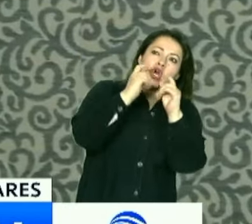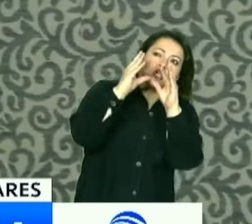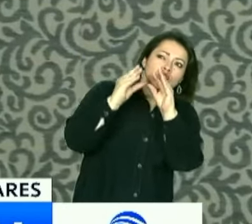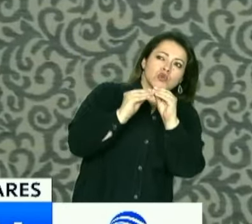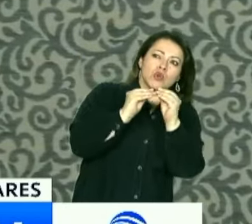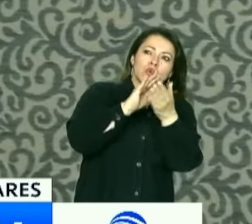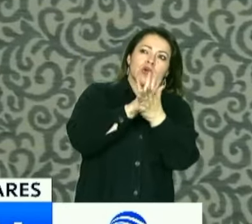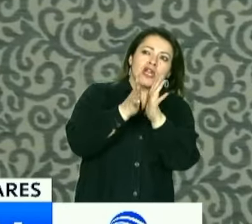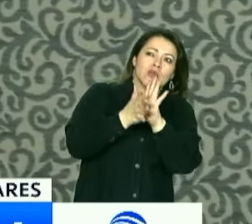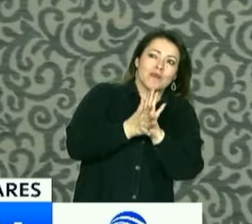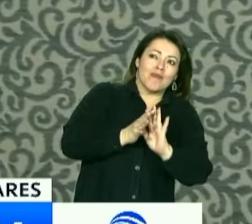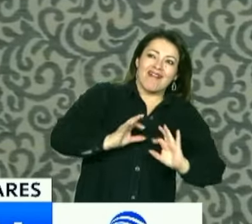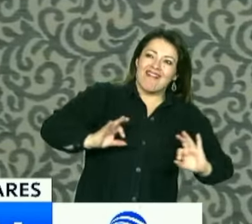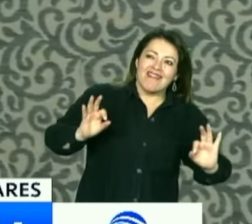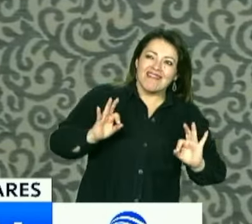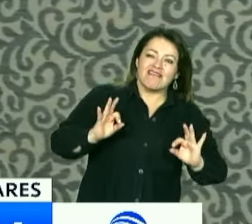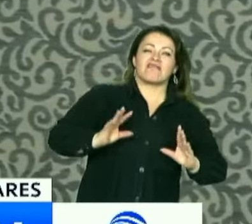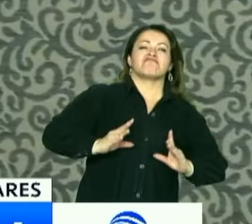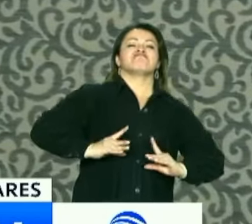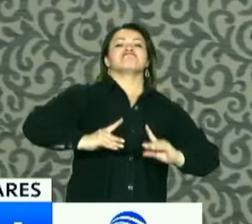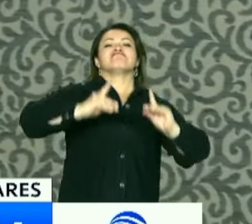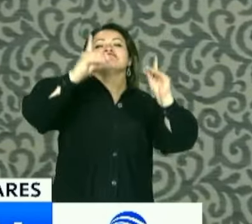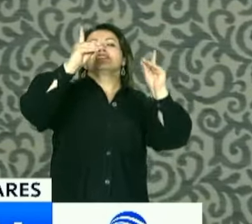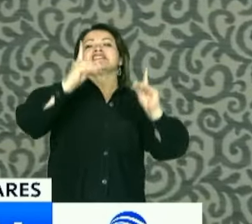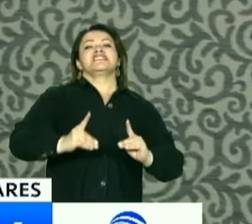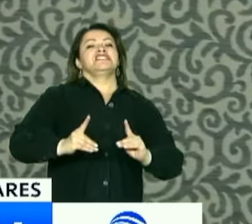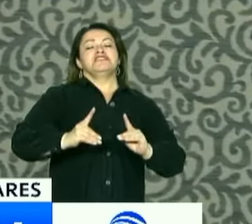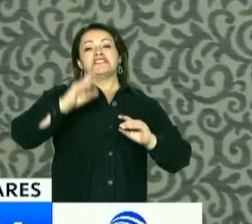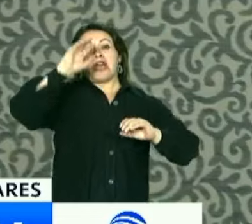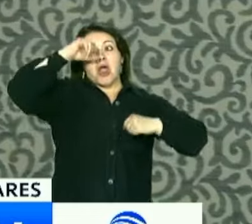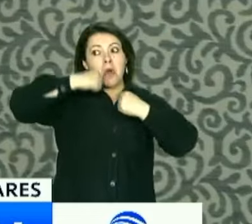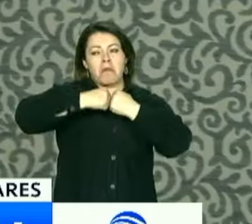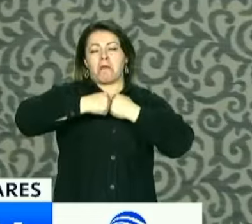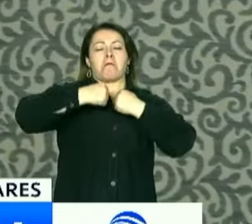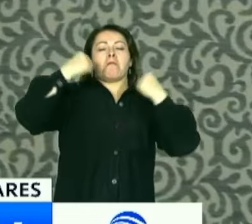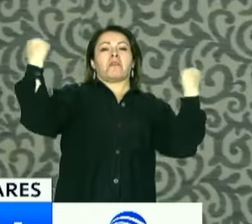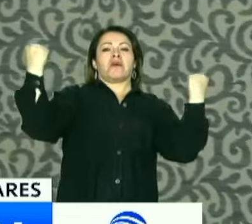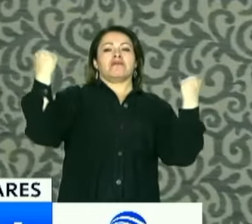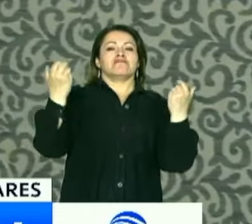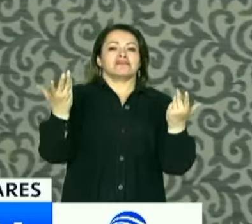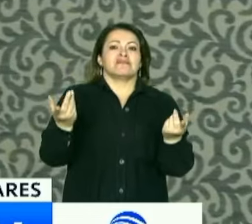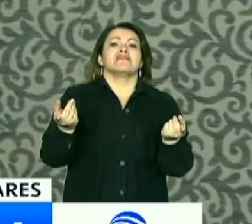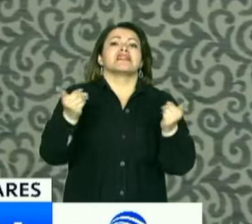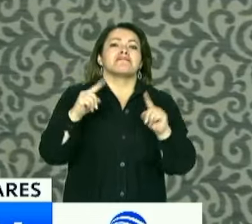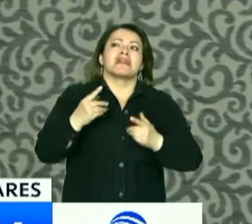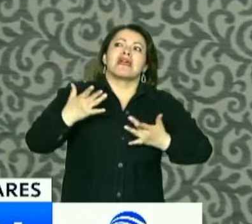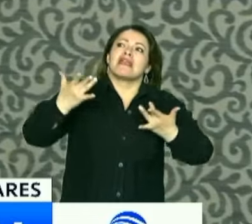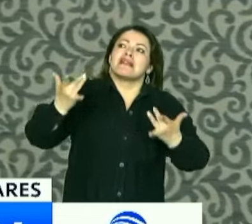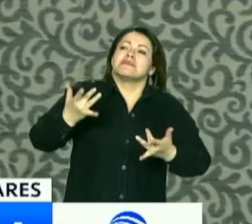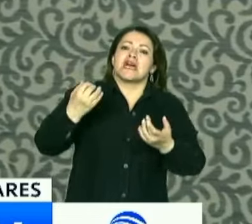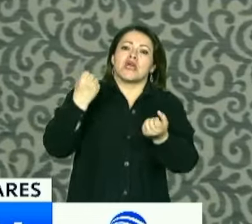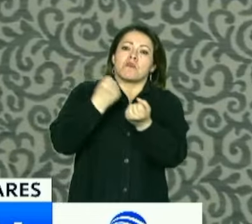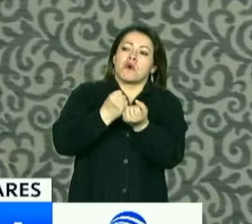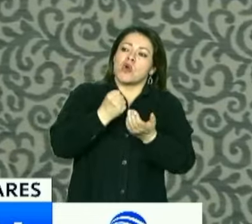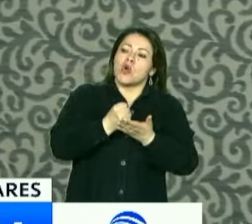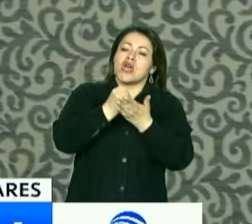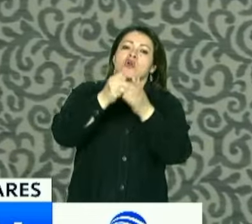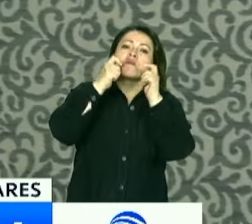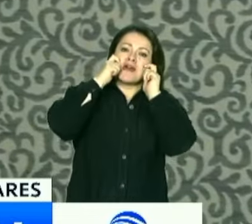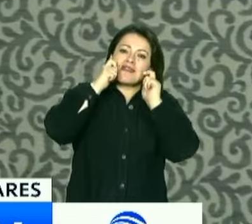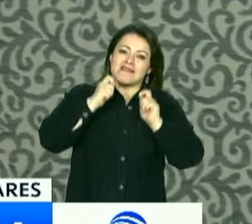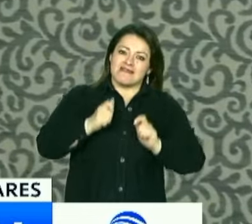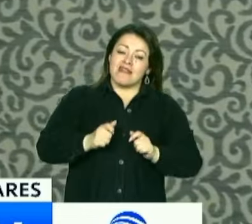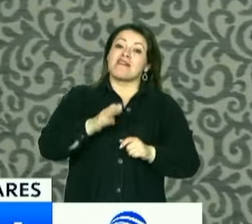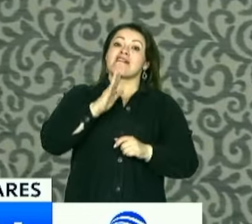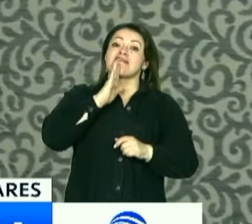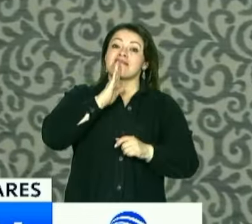y acceso a ayuda humanitaria que lideró y lidera el gobierno de los